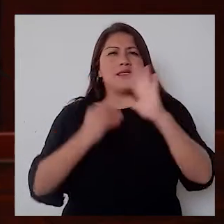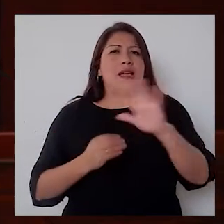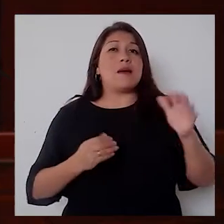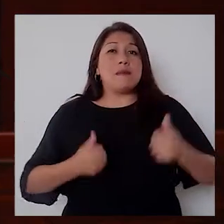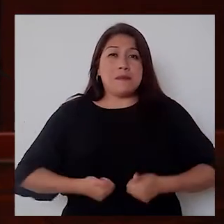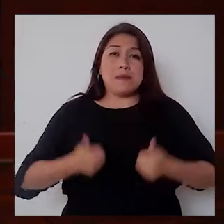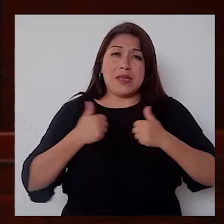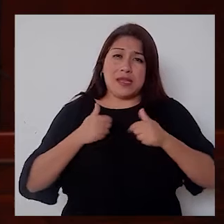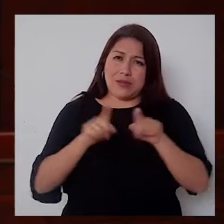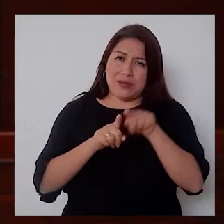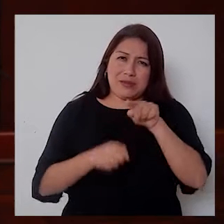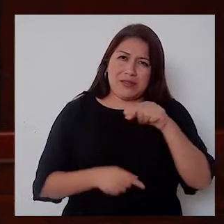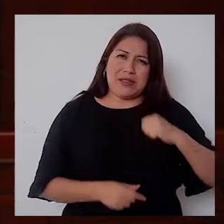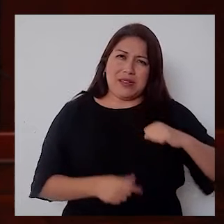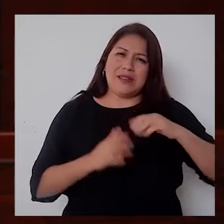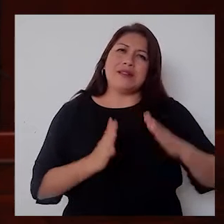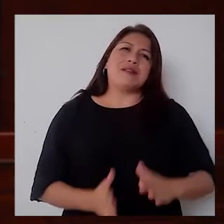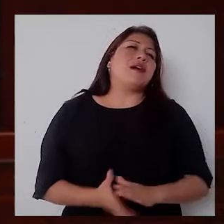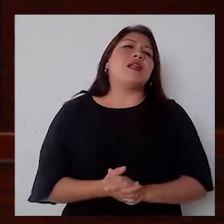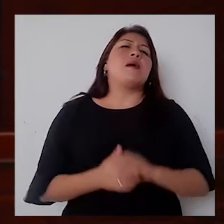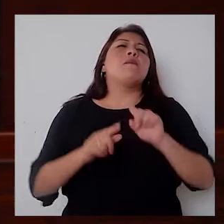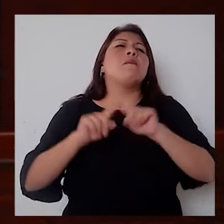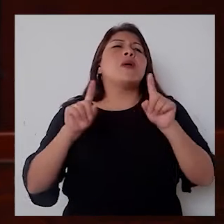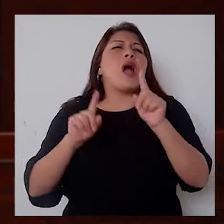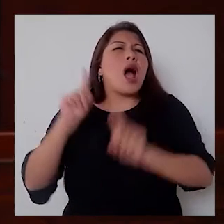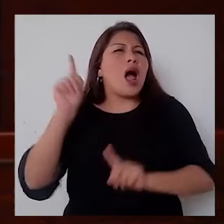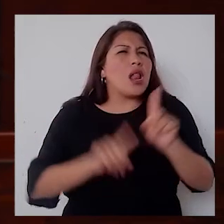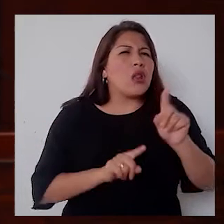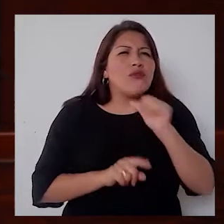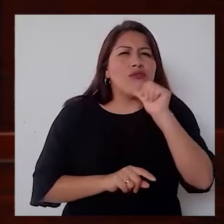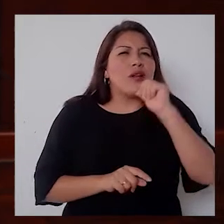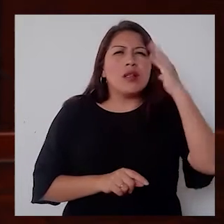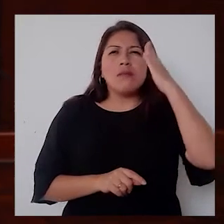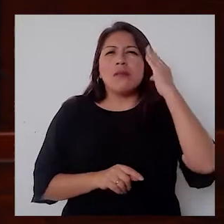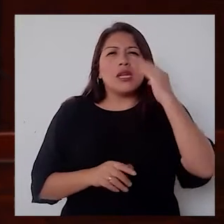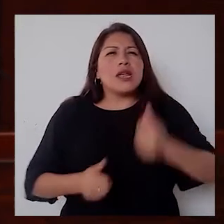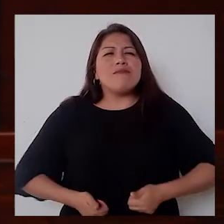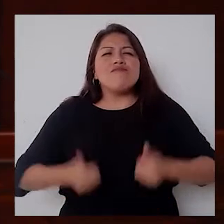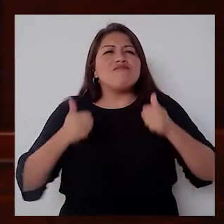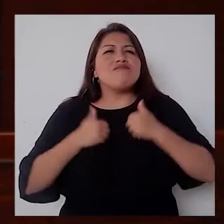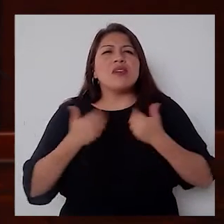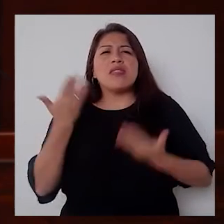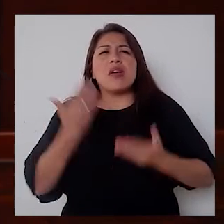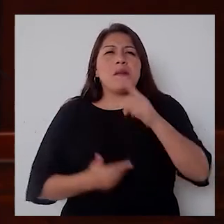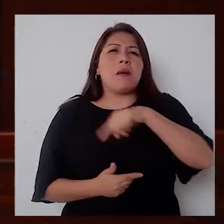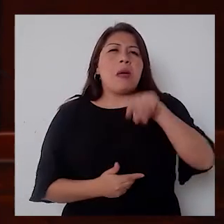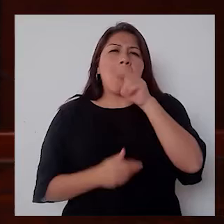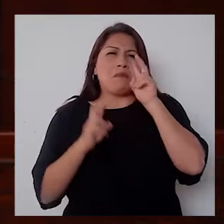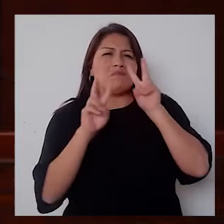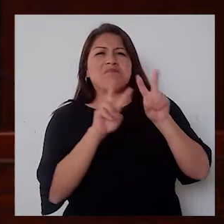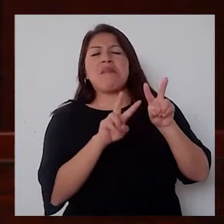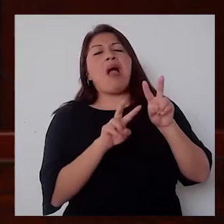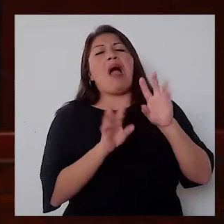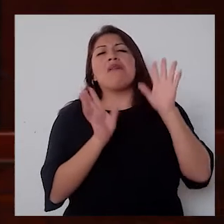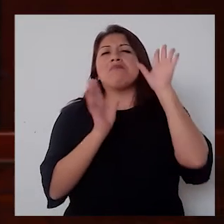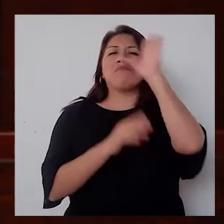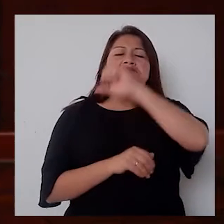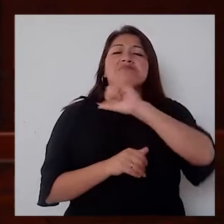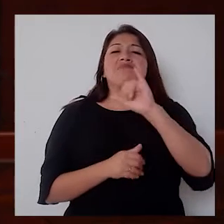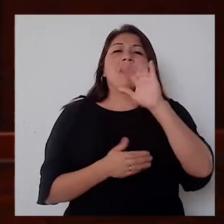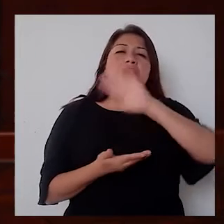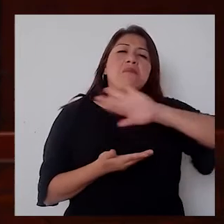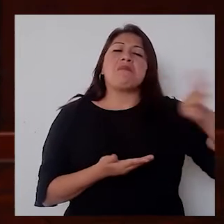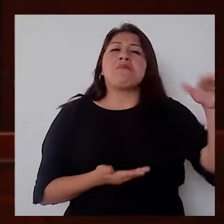aquellos que no tienen una experiencia de vida, tal vez ven a las personas con discapacidad de una manera invisible. No